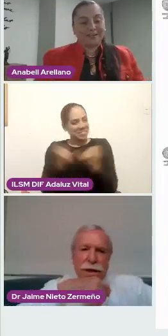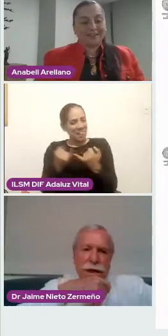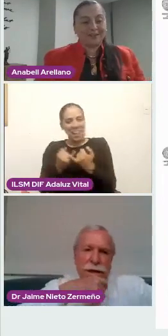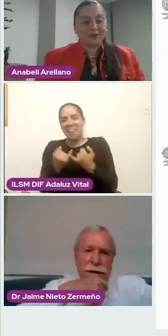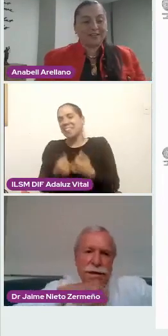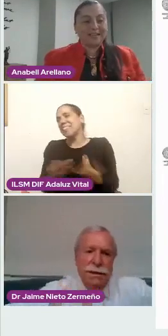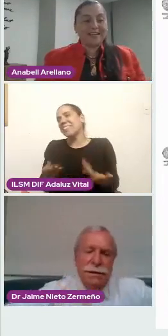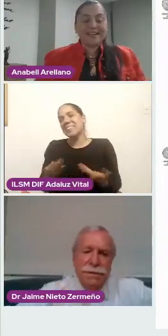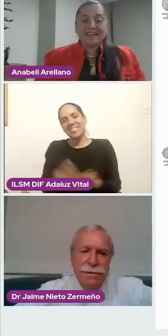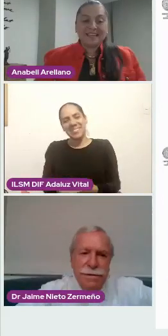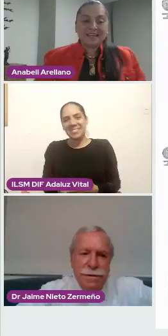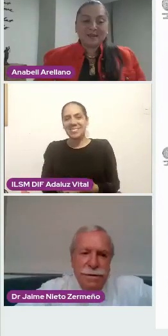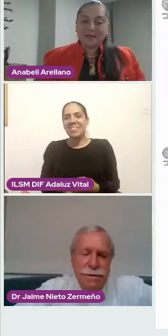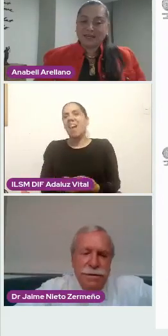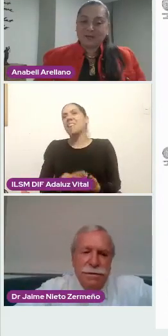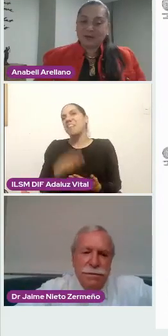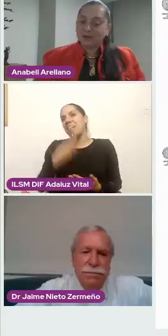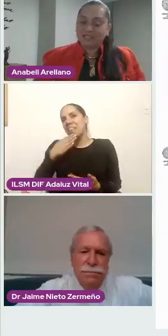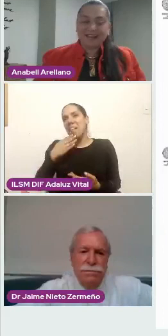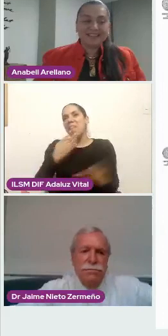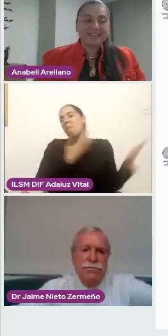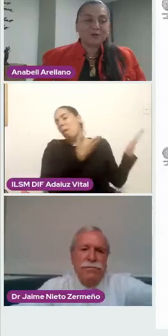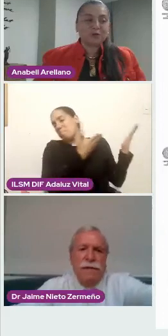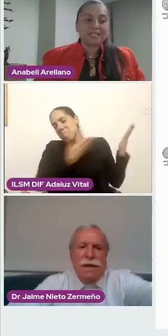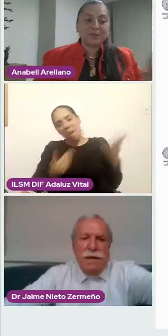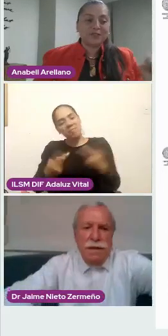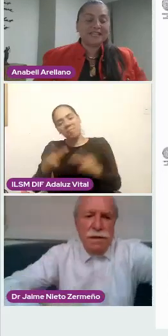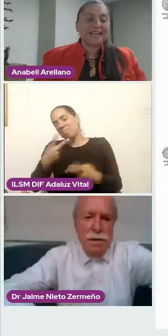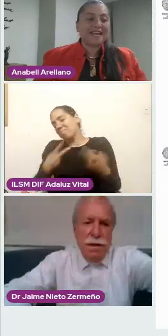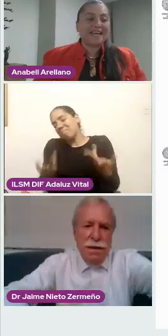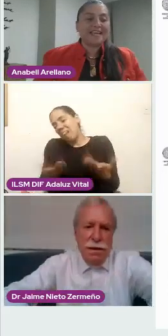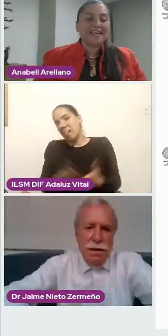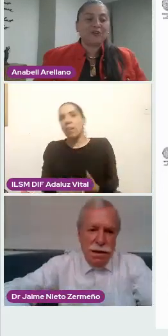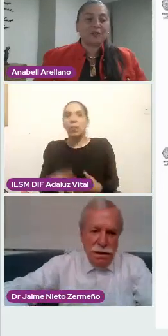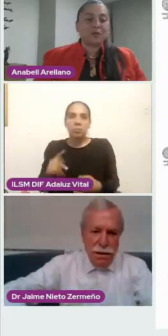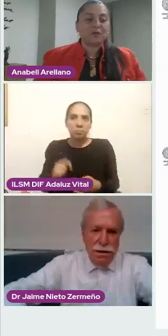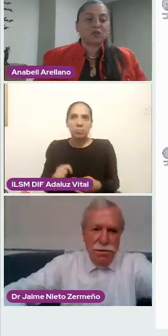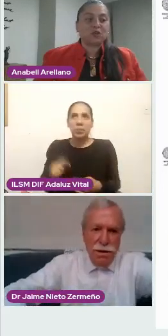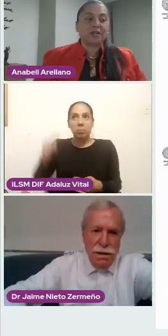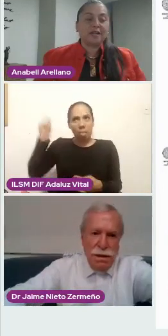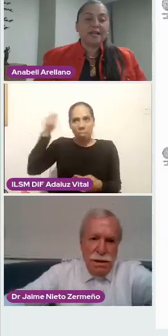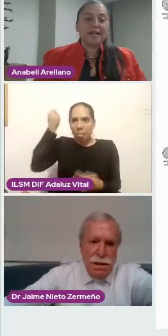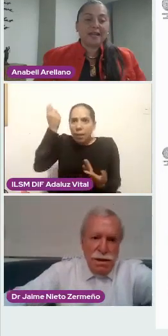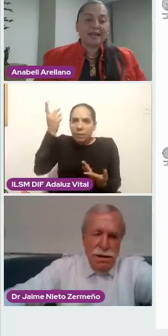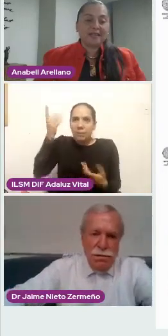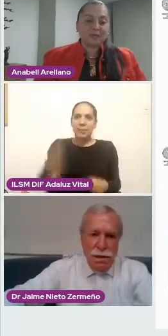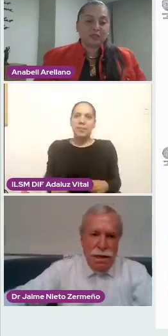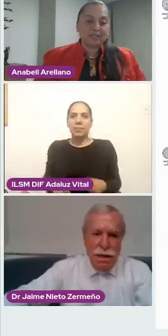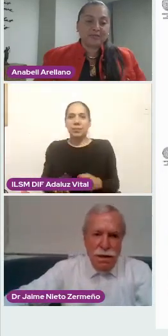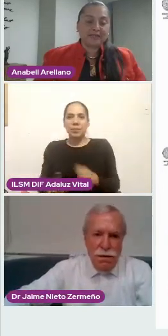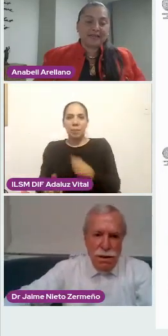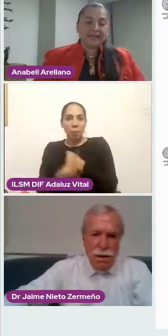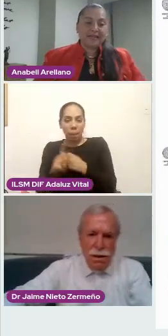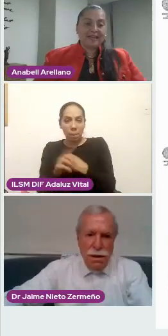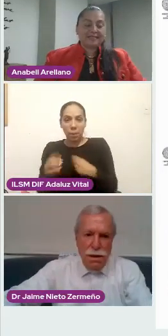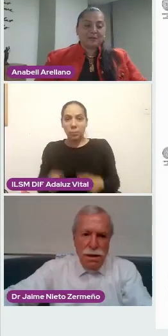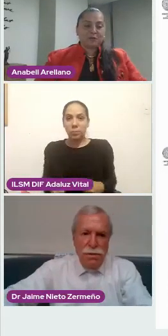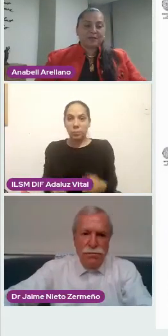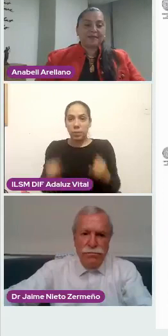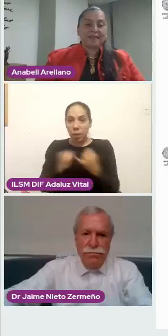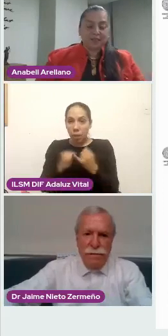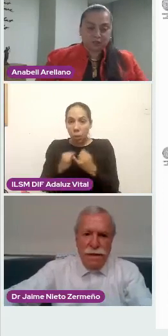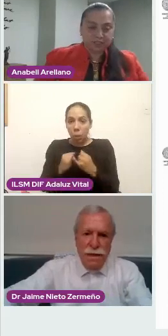con la tecnología. Y, y bueno, pues, ya, ya lo escuchamos. Y continuamos con la diapositiva que